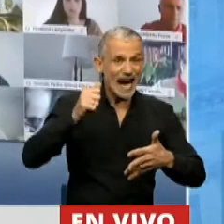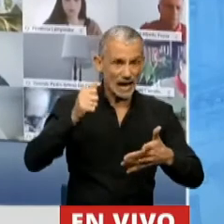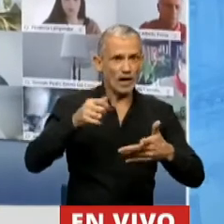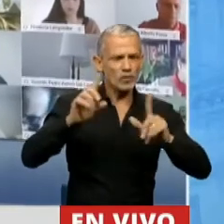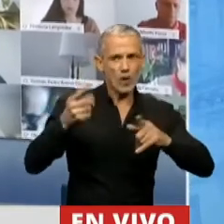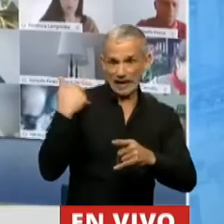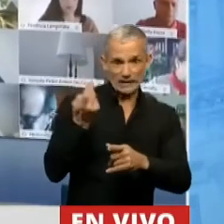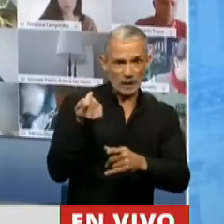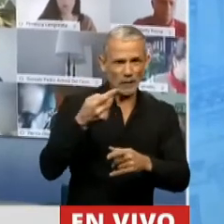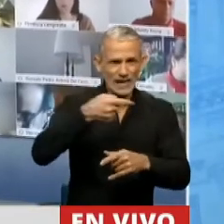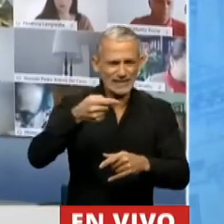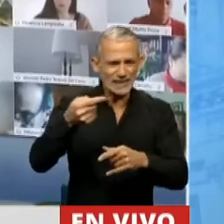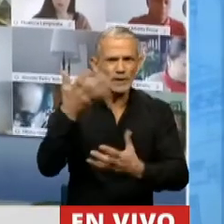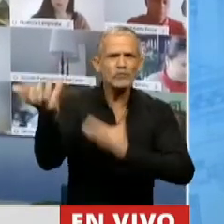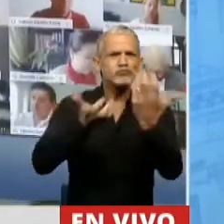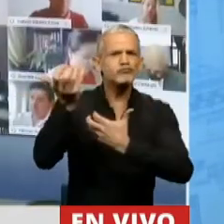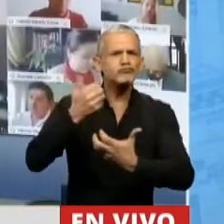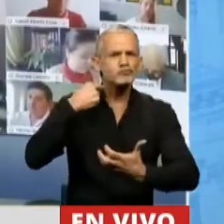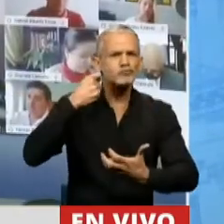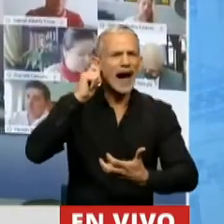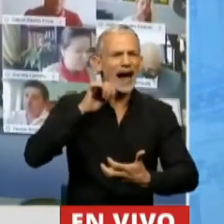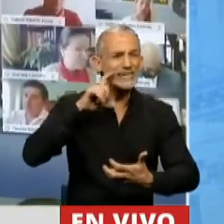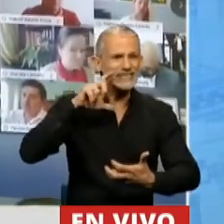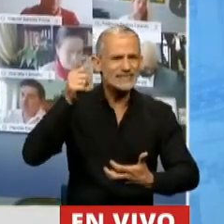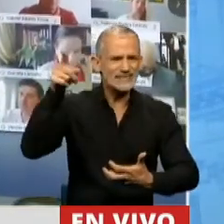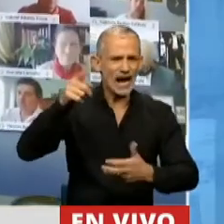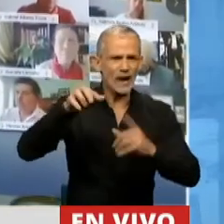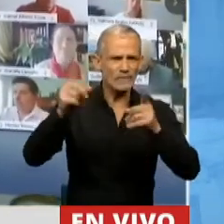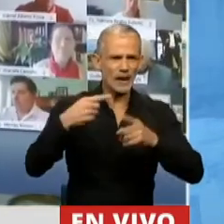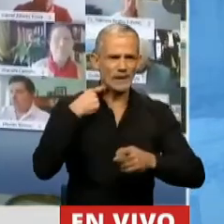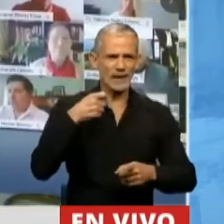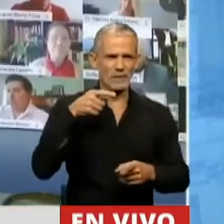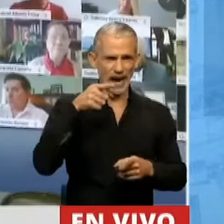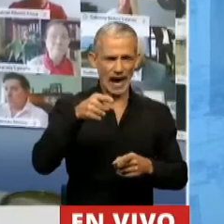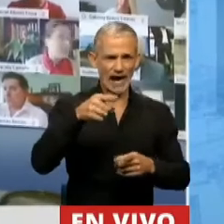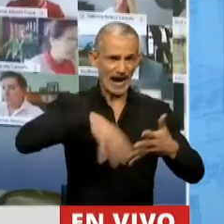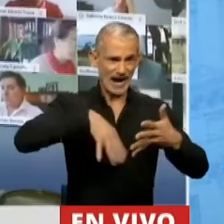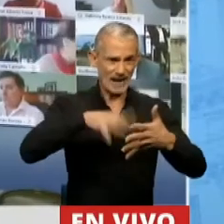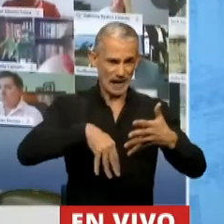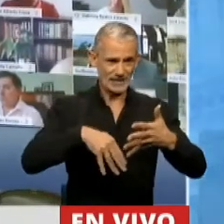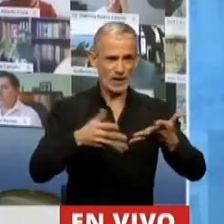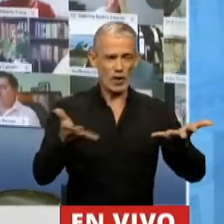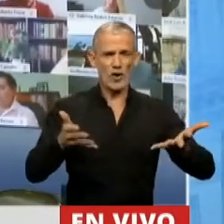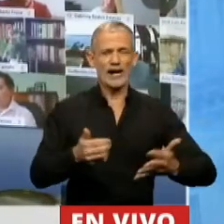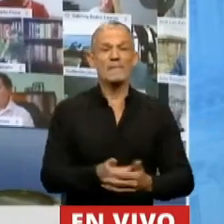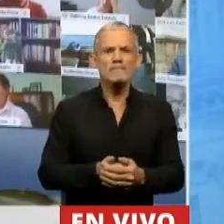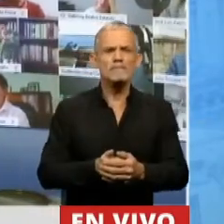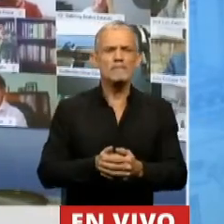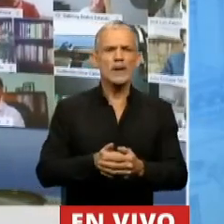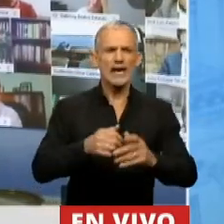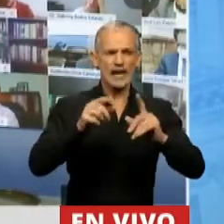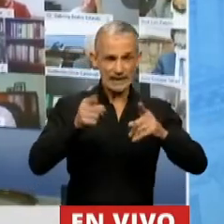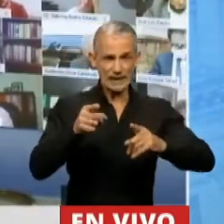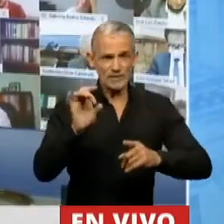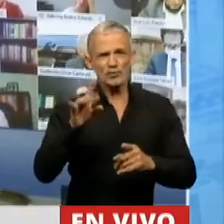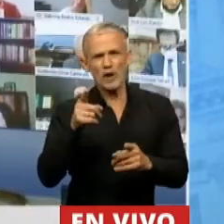tenido eventos sumamente importantes, desastrosos también en este sentido. Digo, el frente solamente de